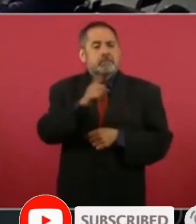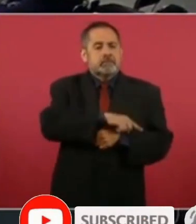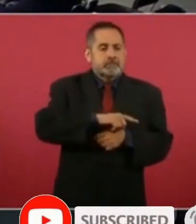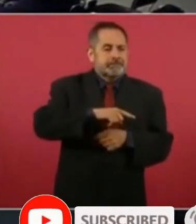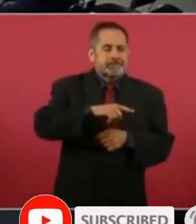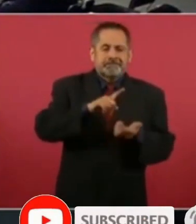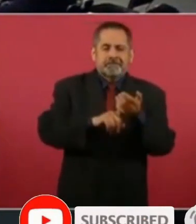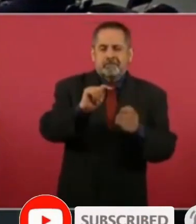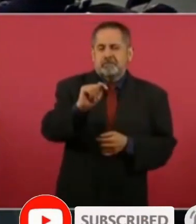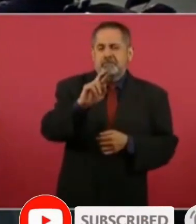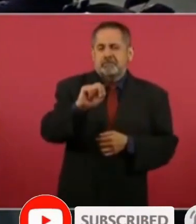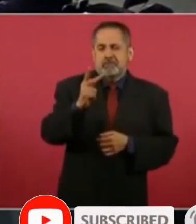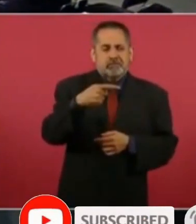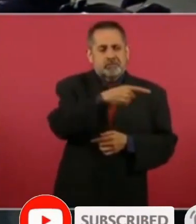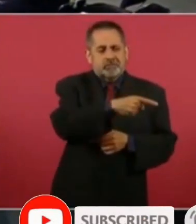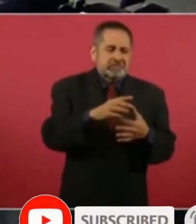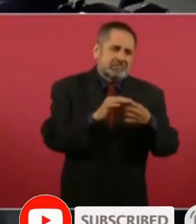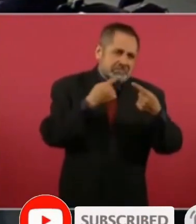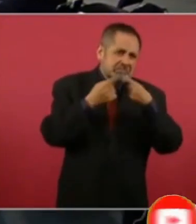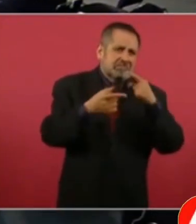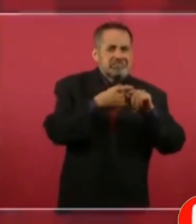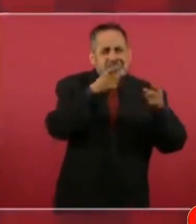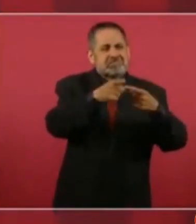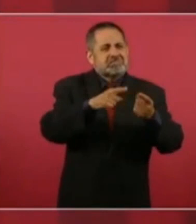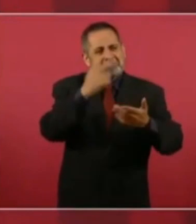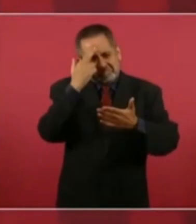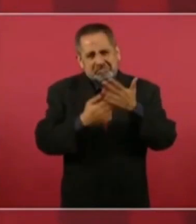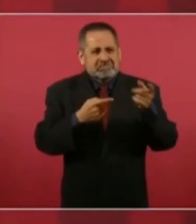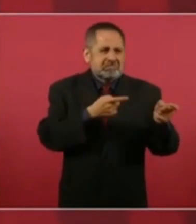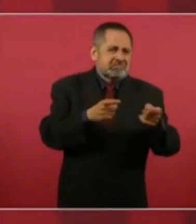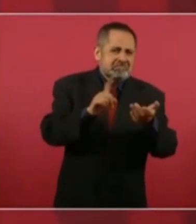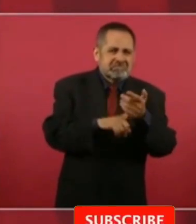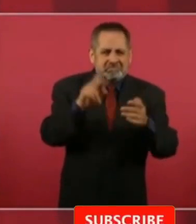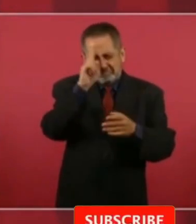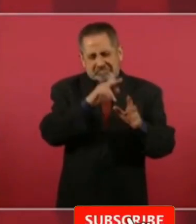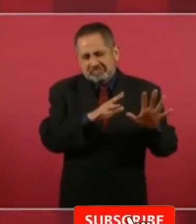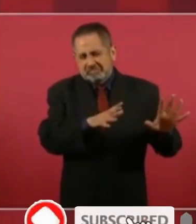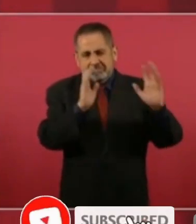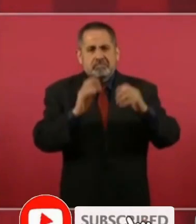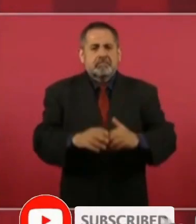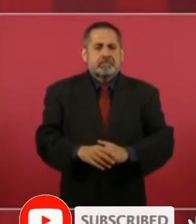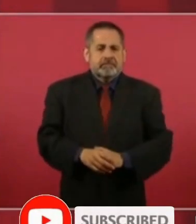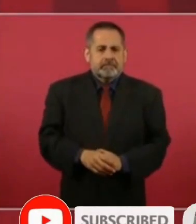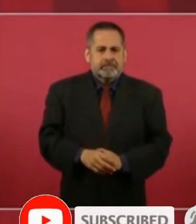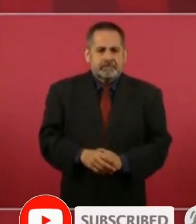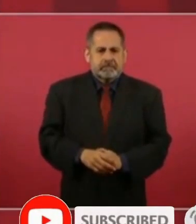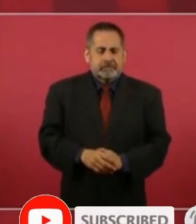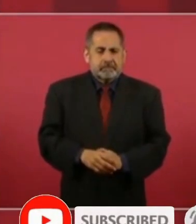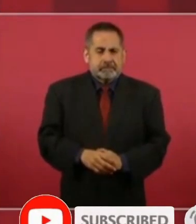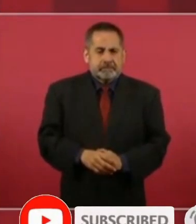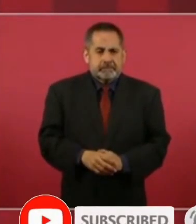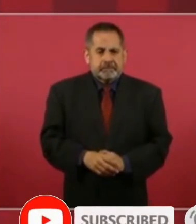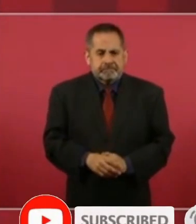ya empezó también esta narrativa de los violadores, los asesinos. Nos mandan lo peorcito, Presidente. Bueno,